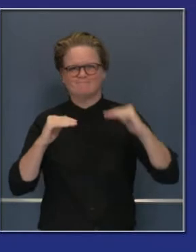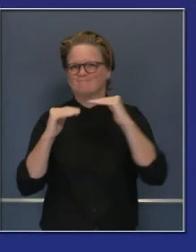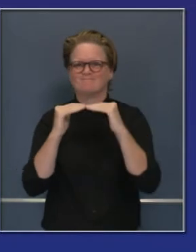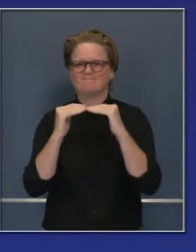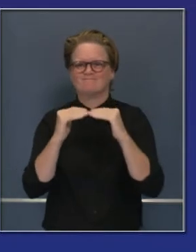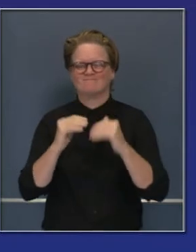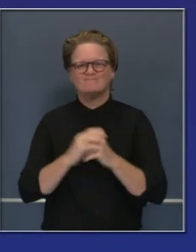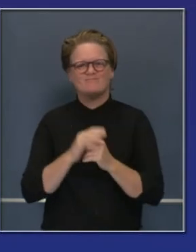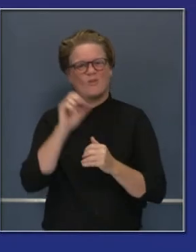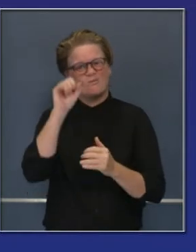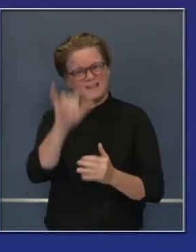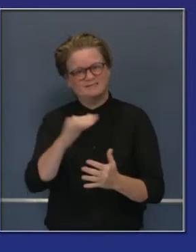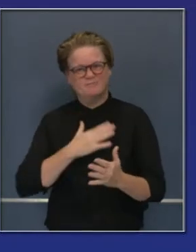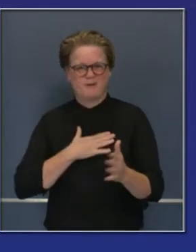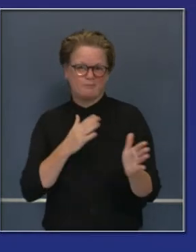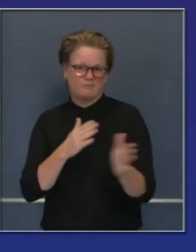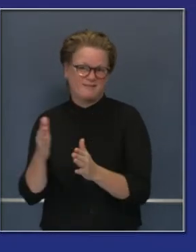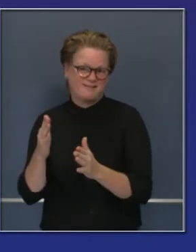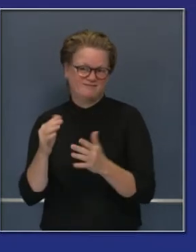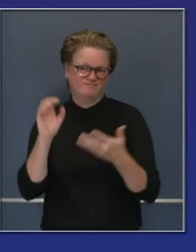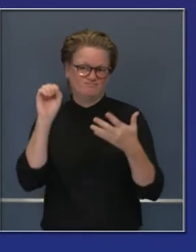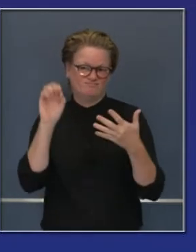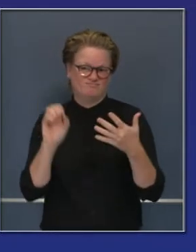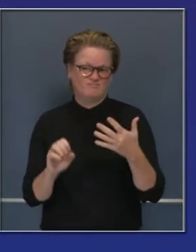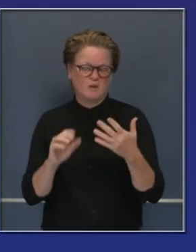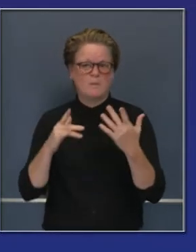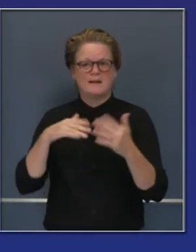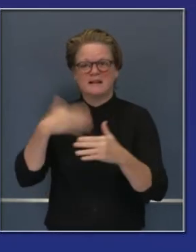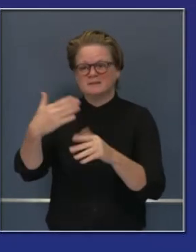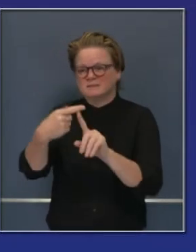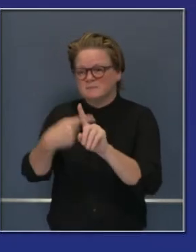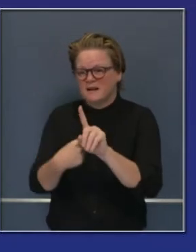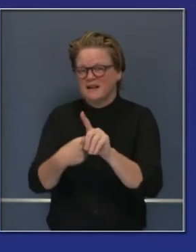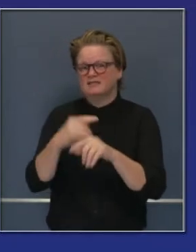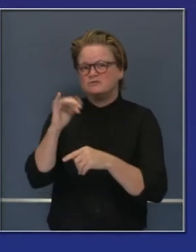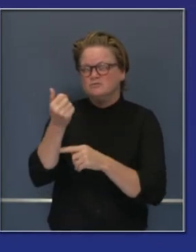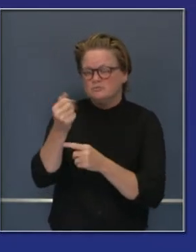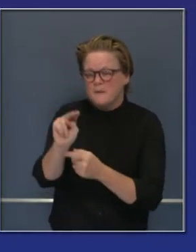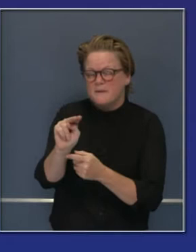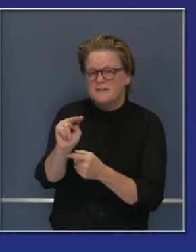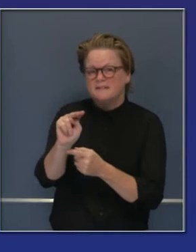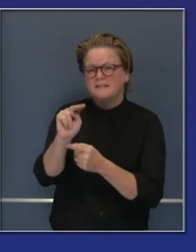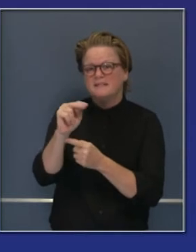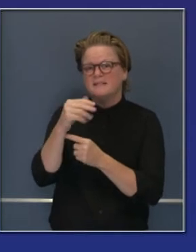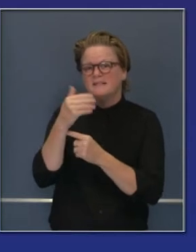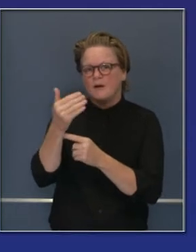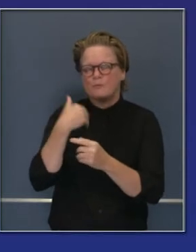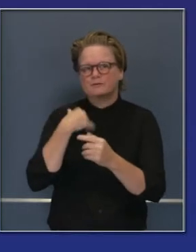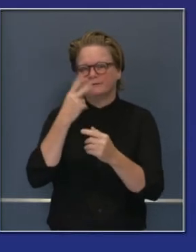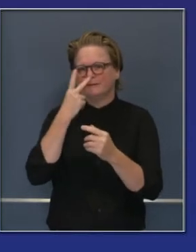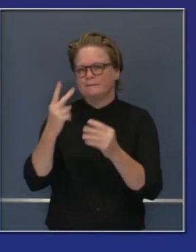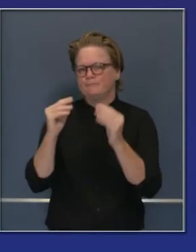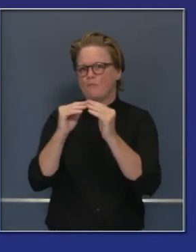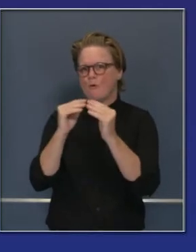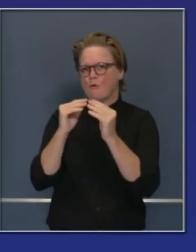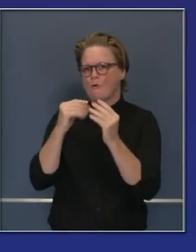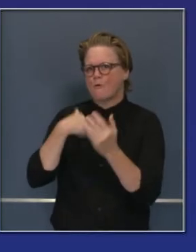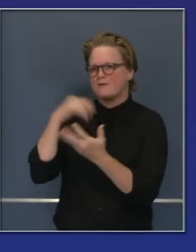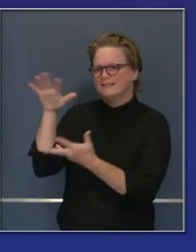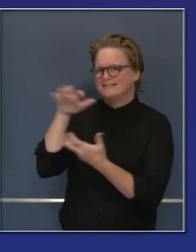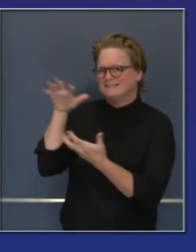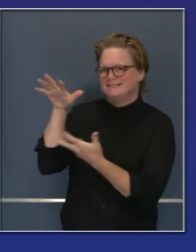en los próximos meses estaremos en una carrera plena con la distribución de las vacunas de una forma